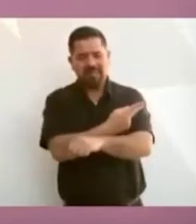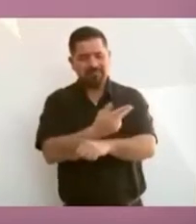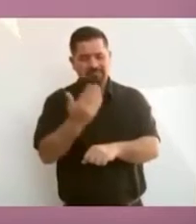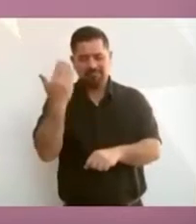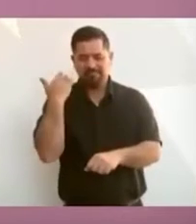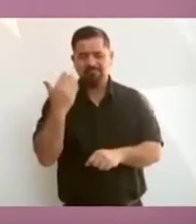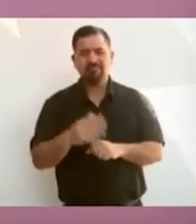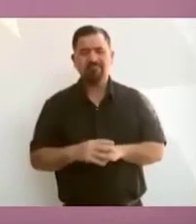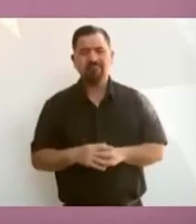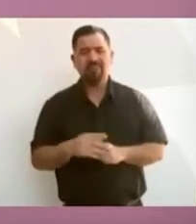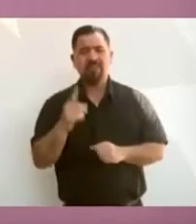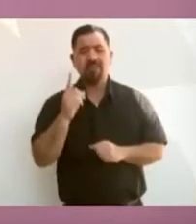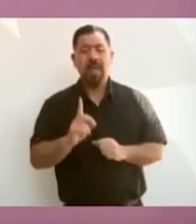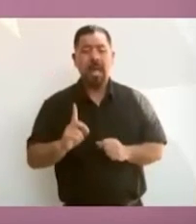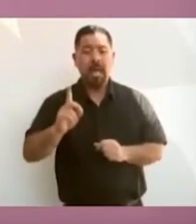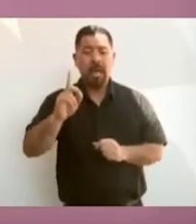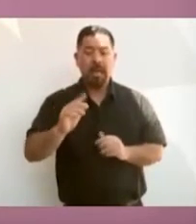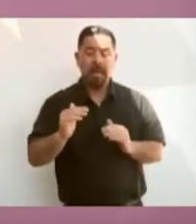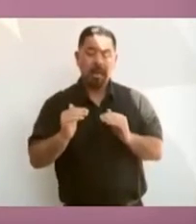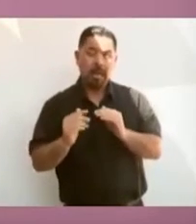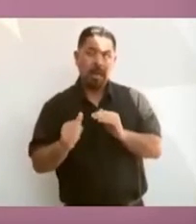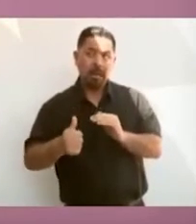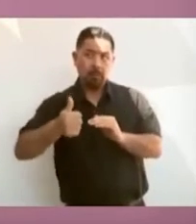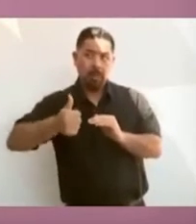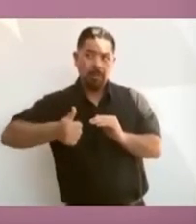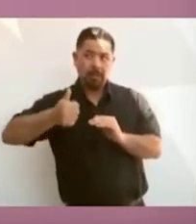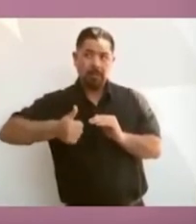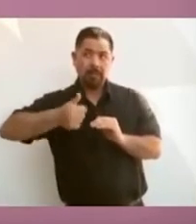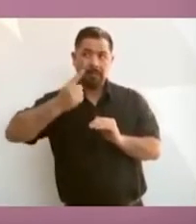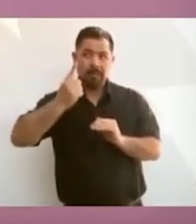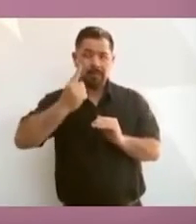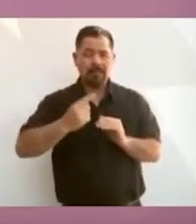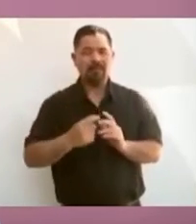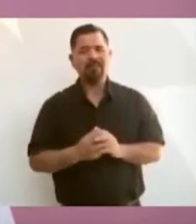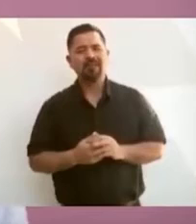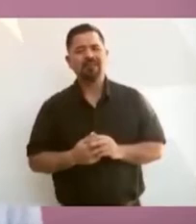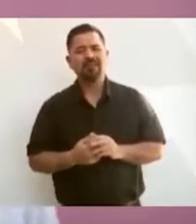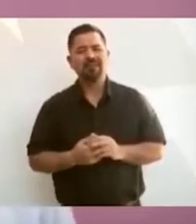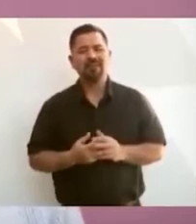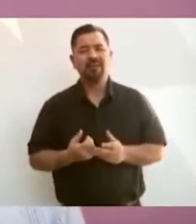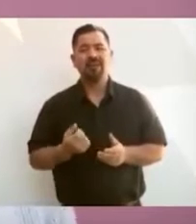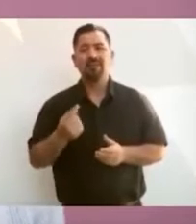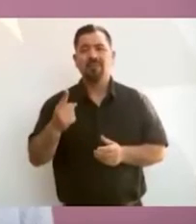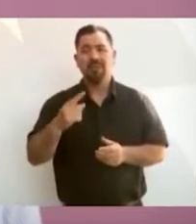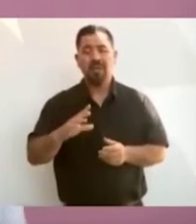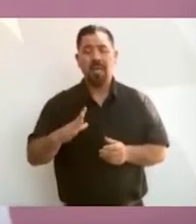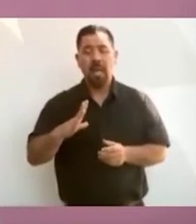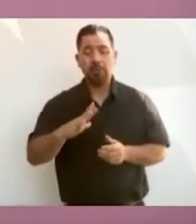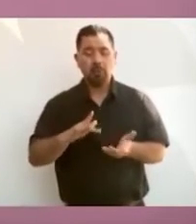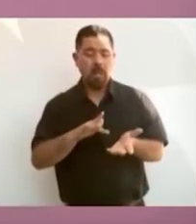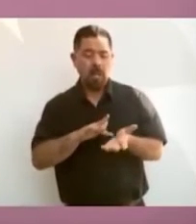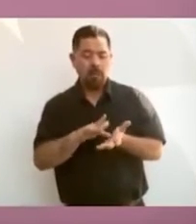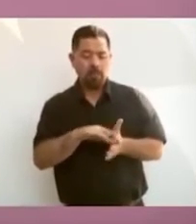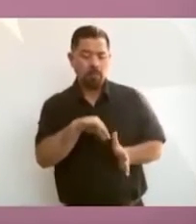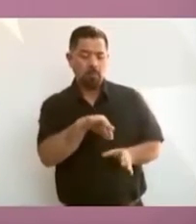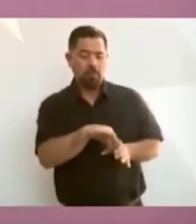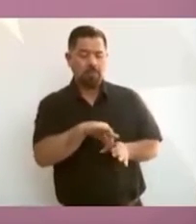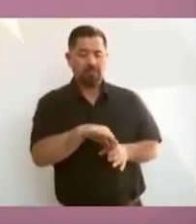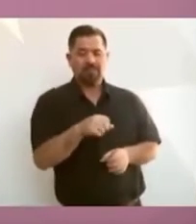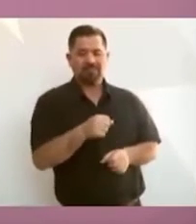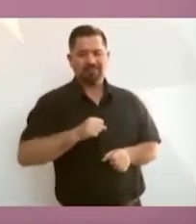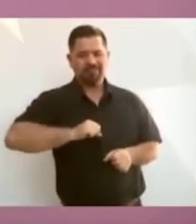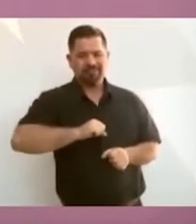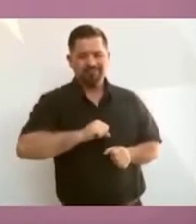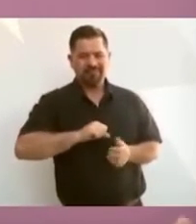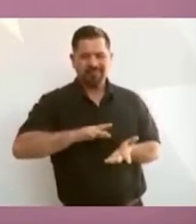Mero Arriba, los que contaban con influencias, ni